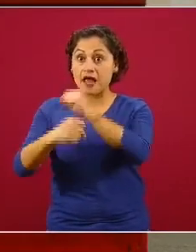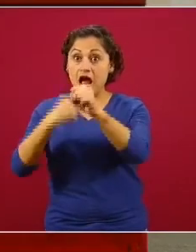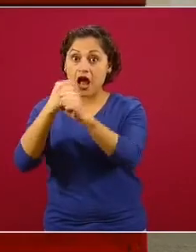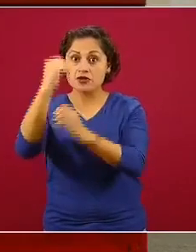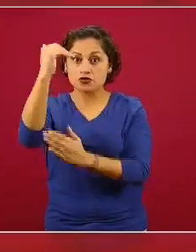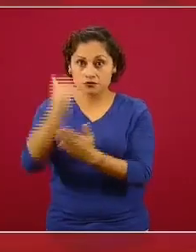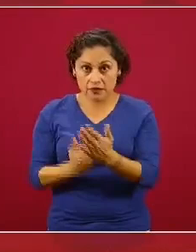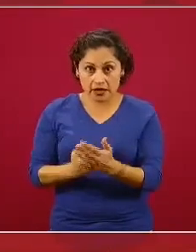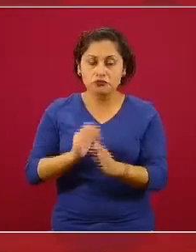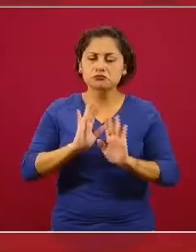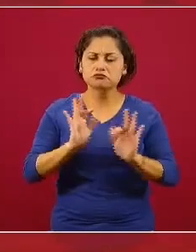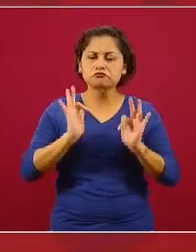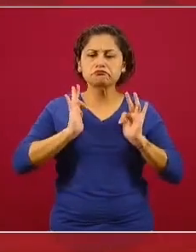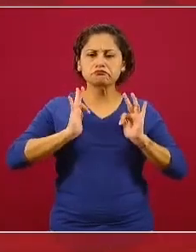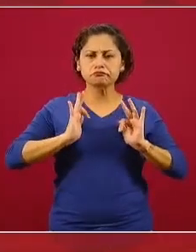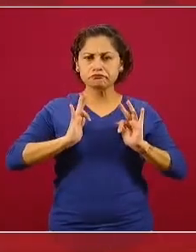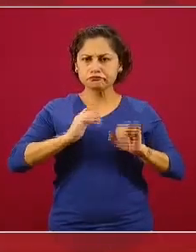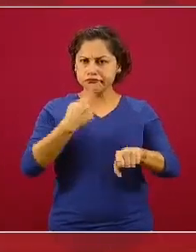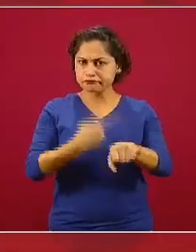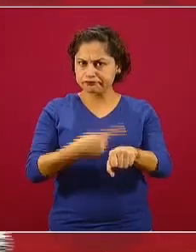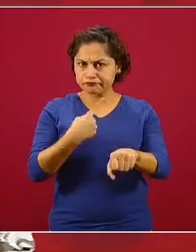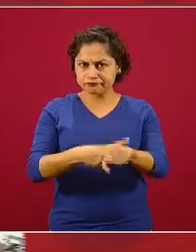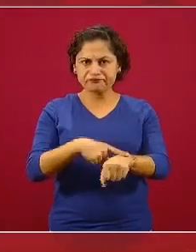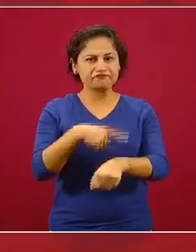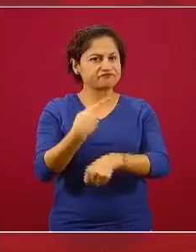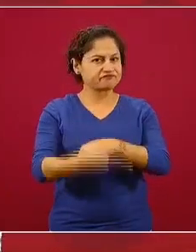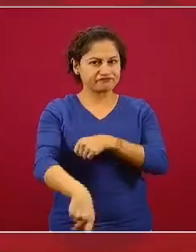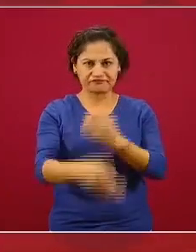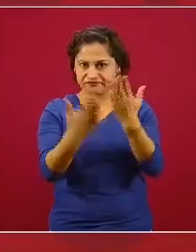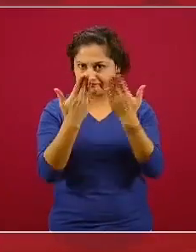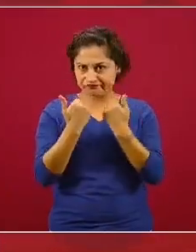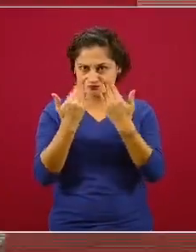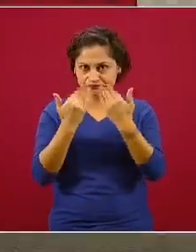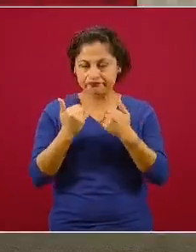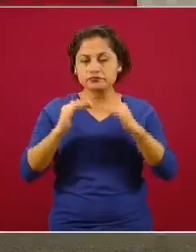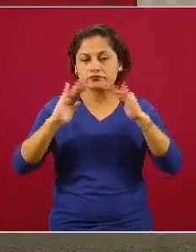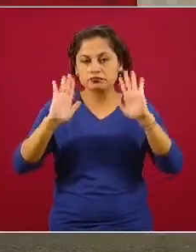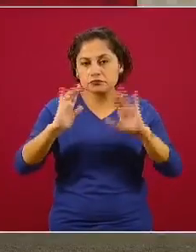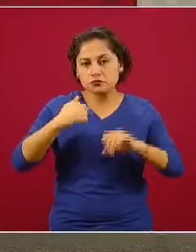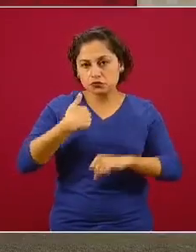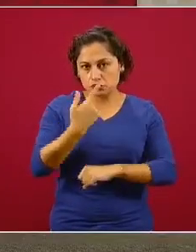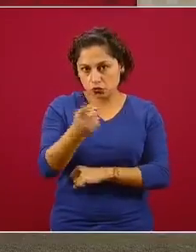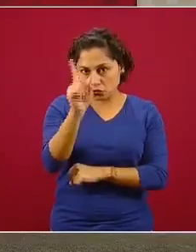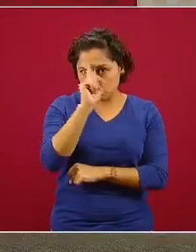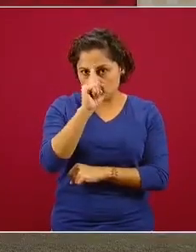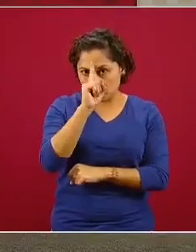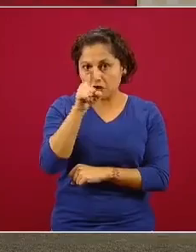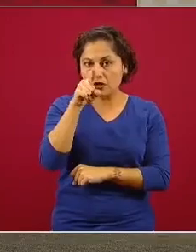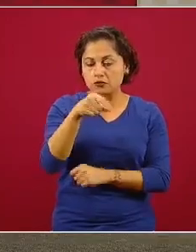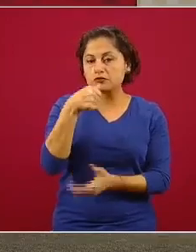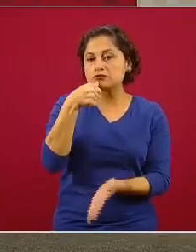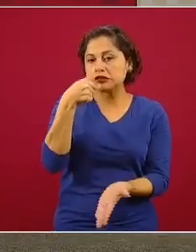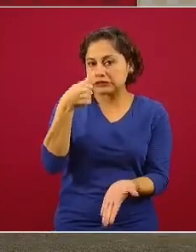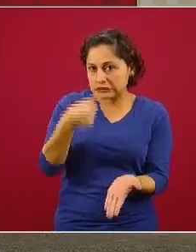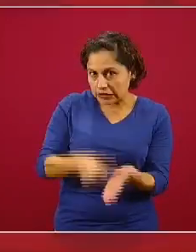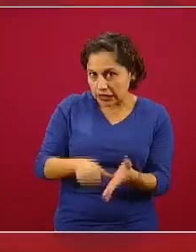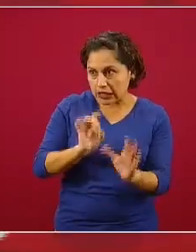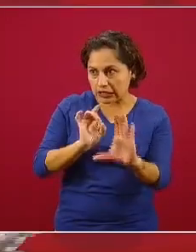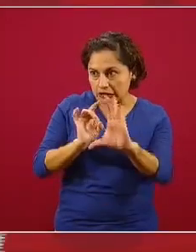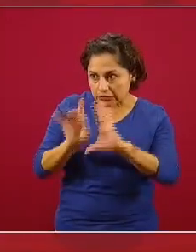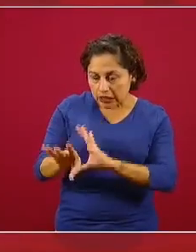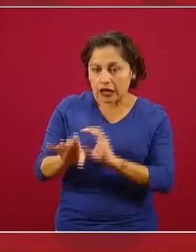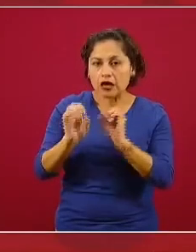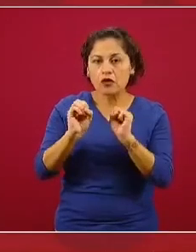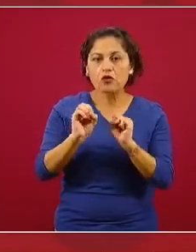abordarlo de manera directa con las gerencias, si es posible, en manera organizada, mandando una carta, por ejemplo, con